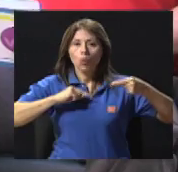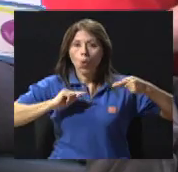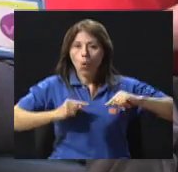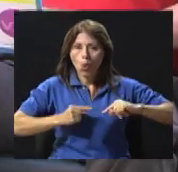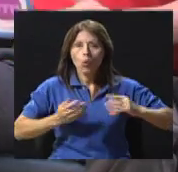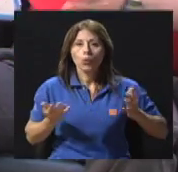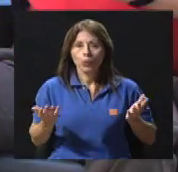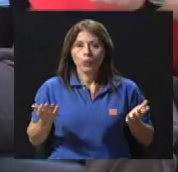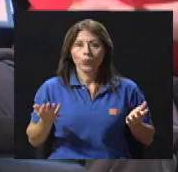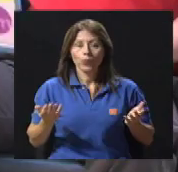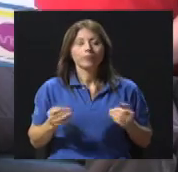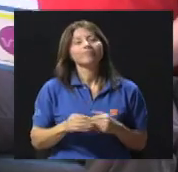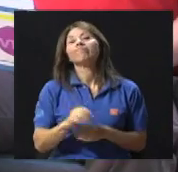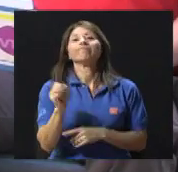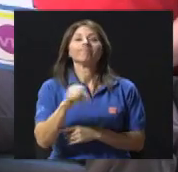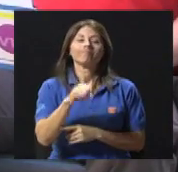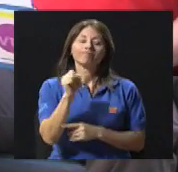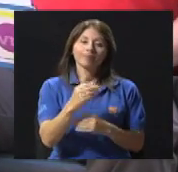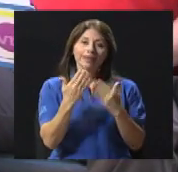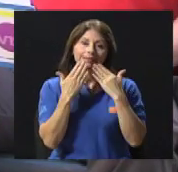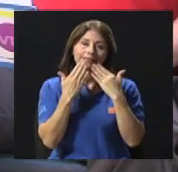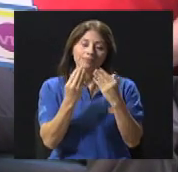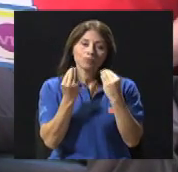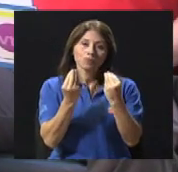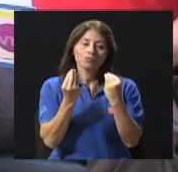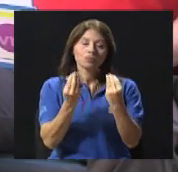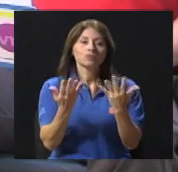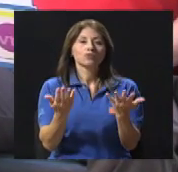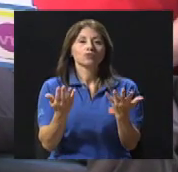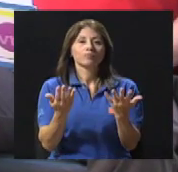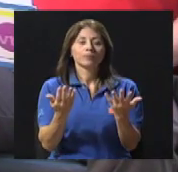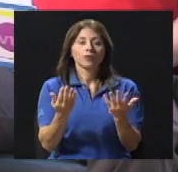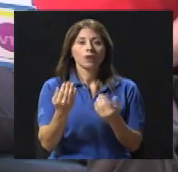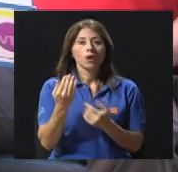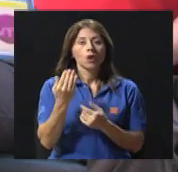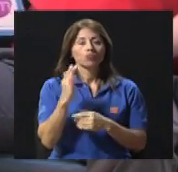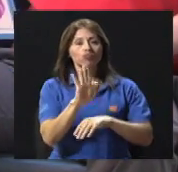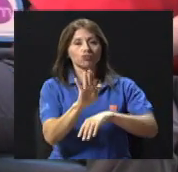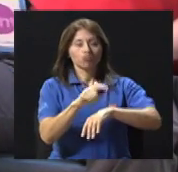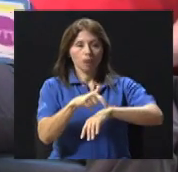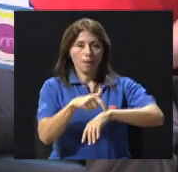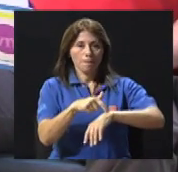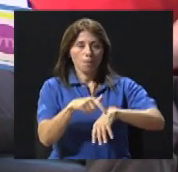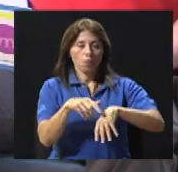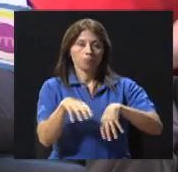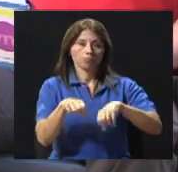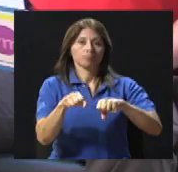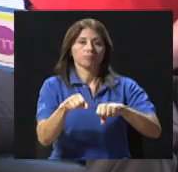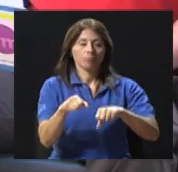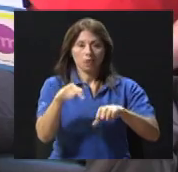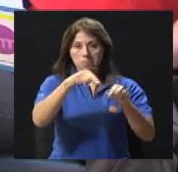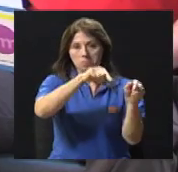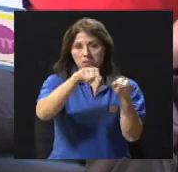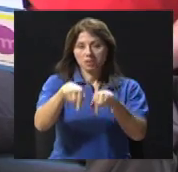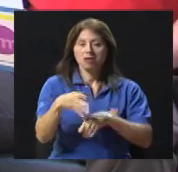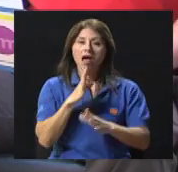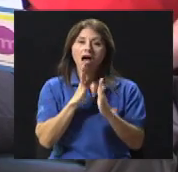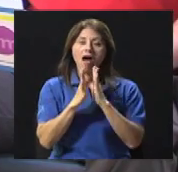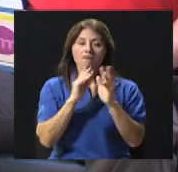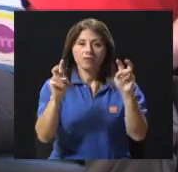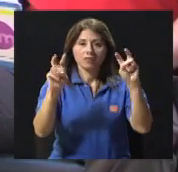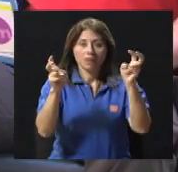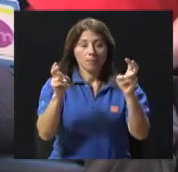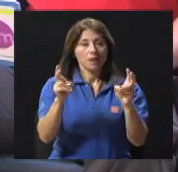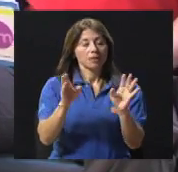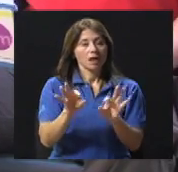sí. Bueno, pues agradecerle muchísimo, doña Rosa, por el tiempo, para compartir con nosotros sobre este tema